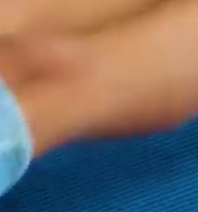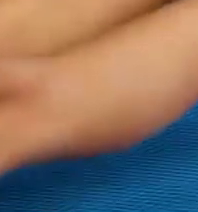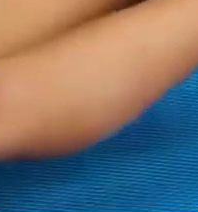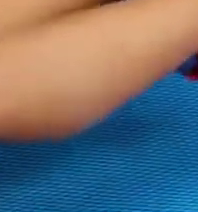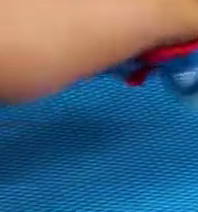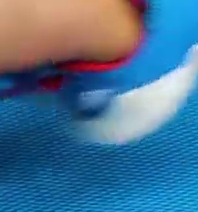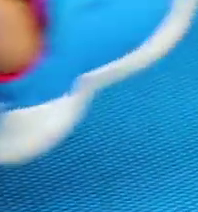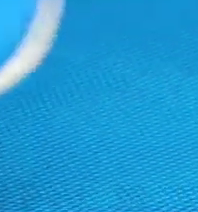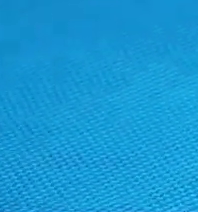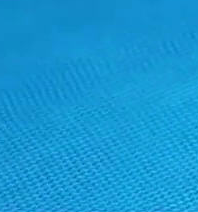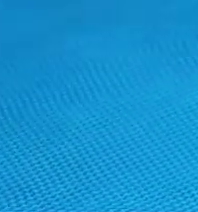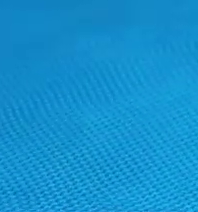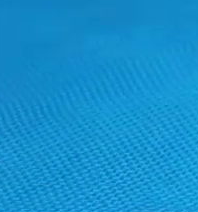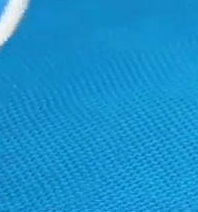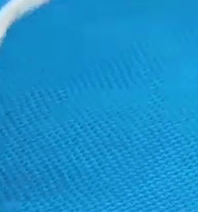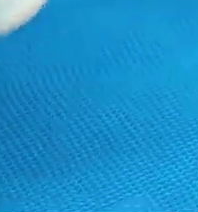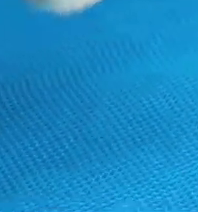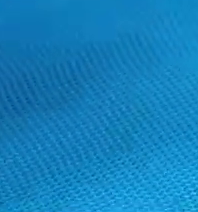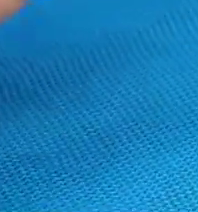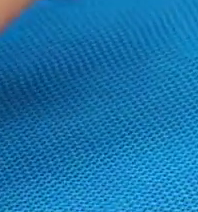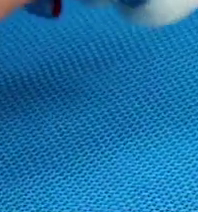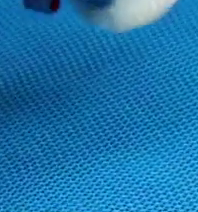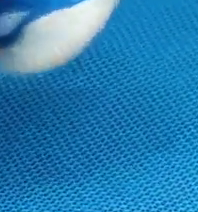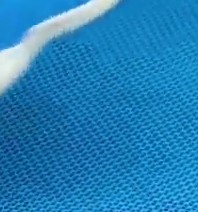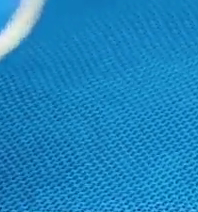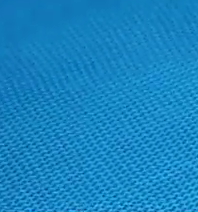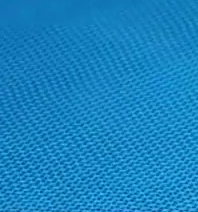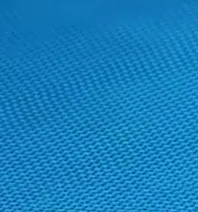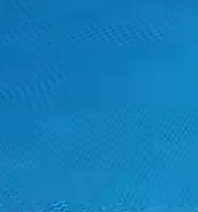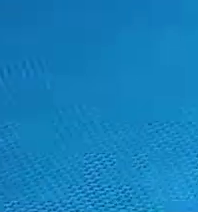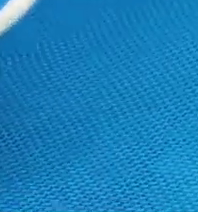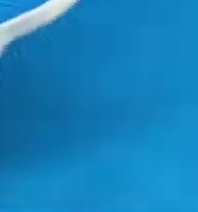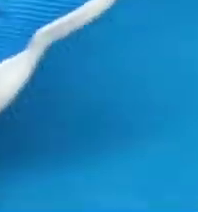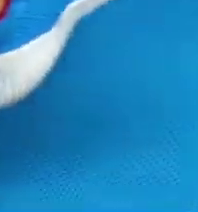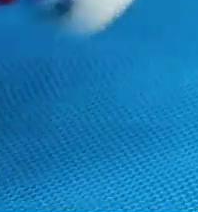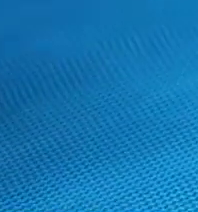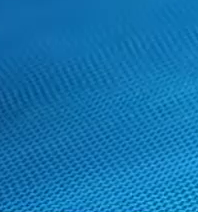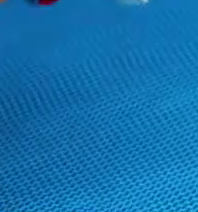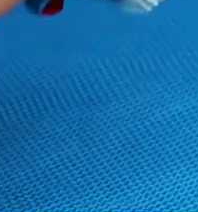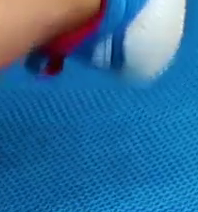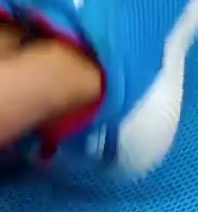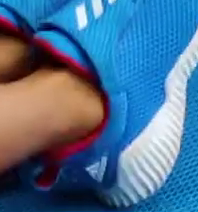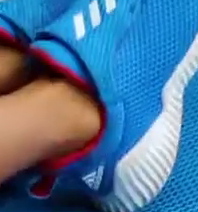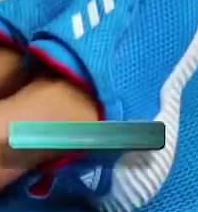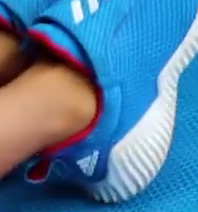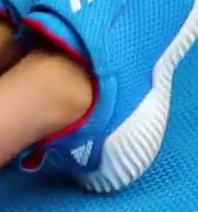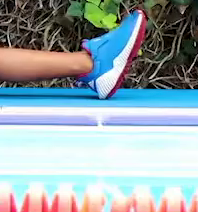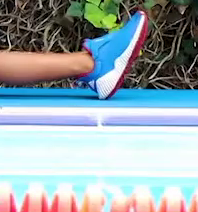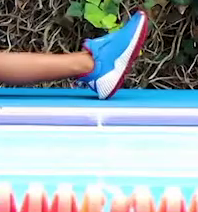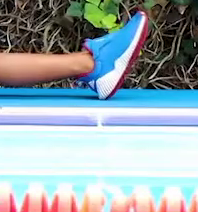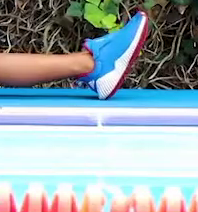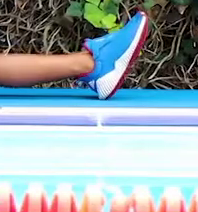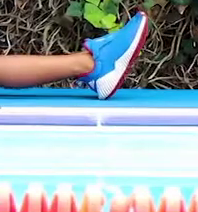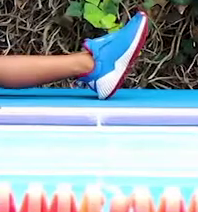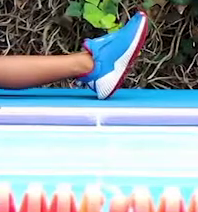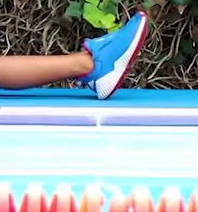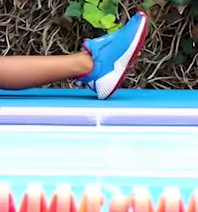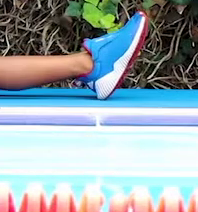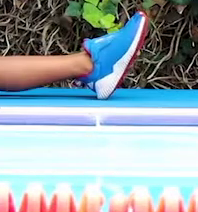Estiramos Flexionamos Dos Una más Respira Y descansamos